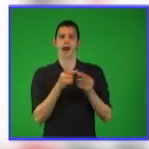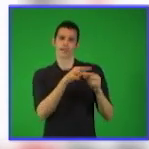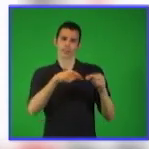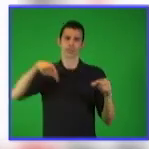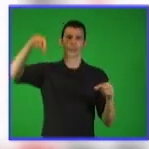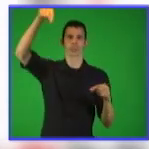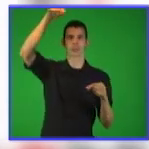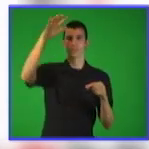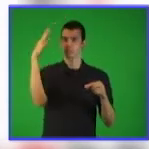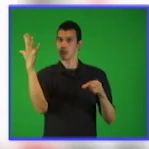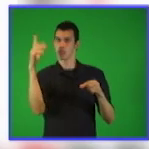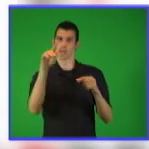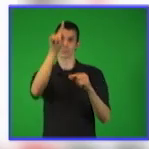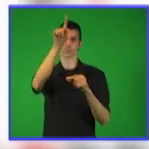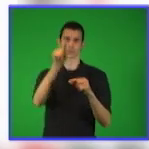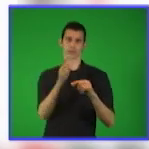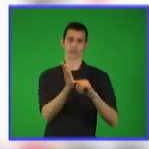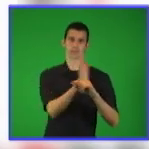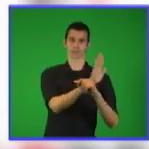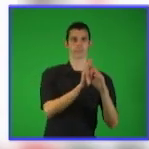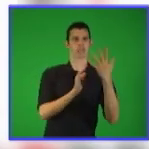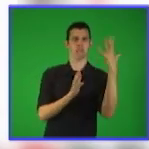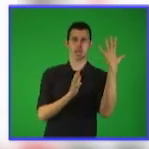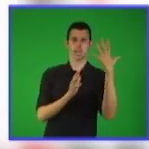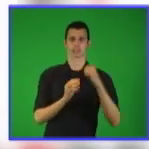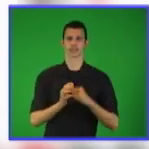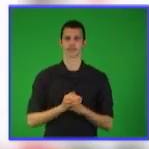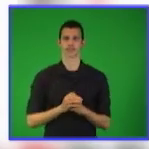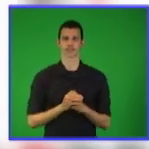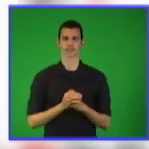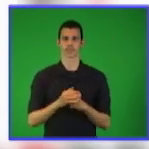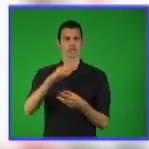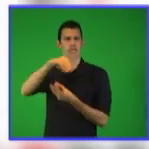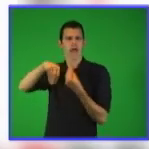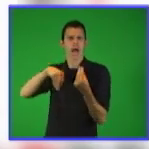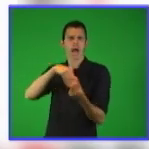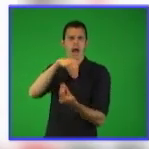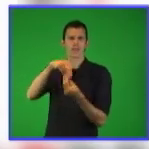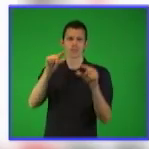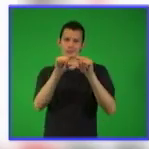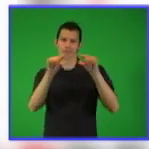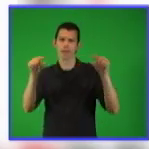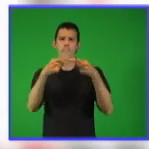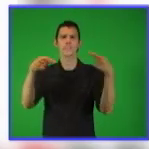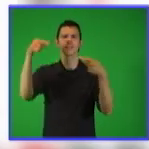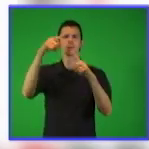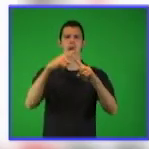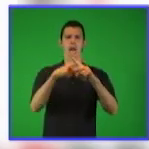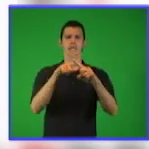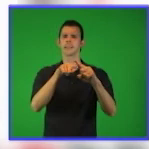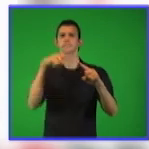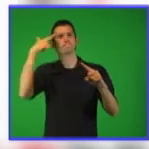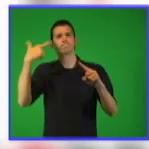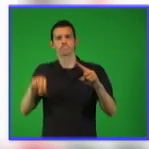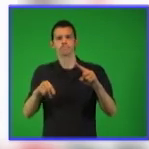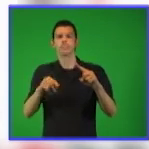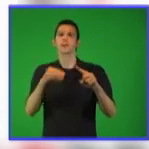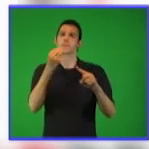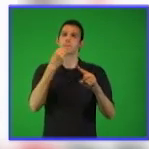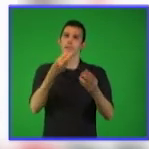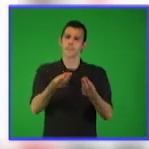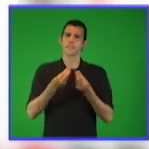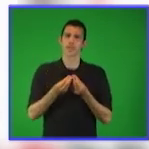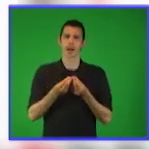determinando los cambios que se están identificando en su ecuación con respecto a la